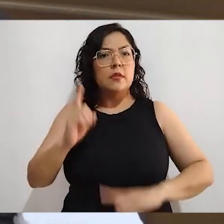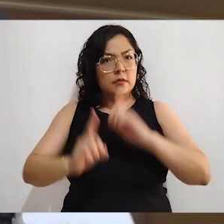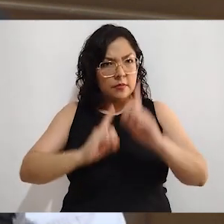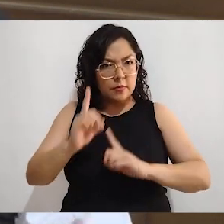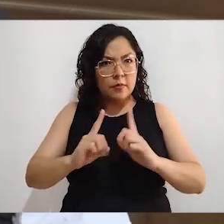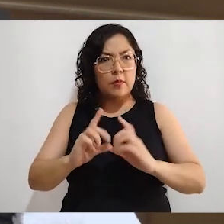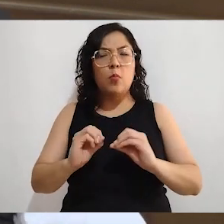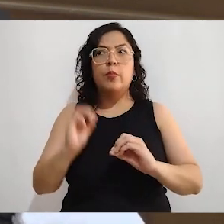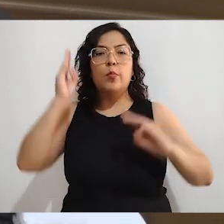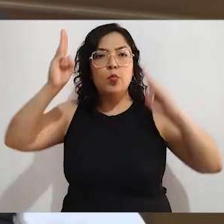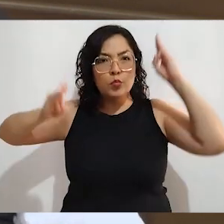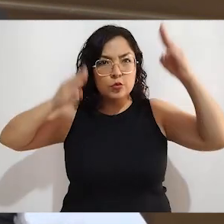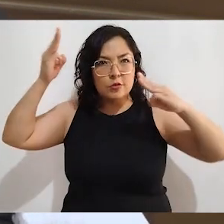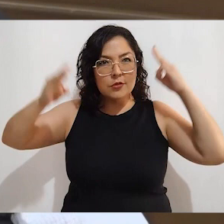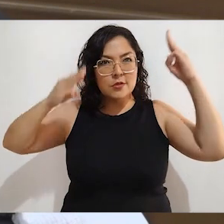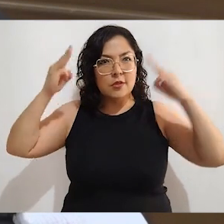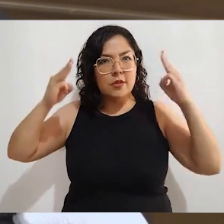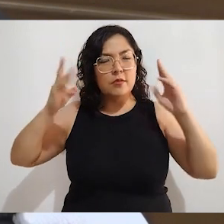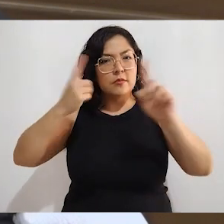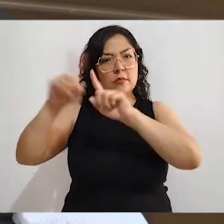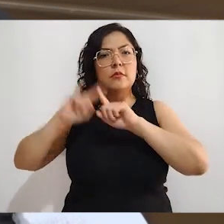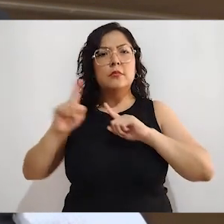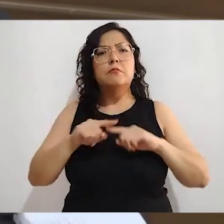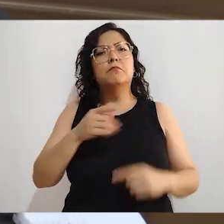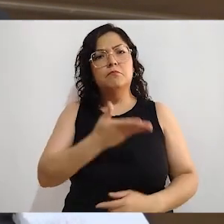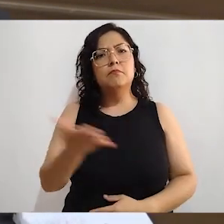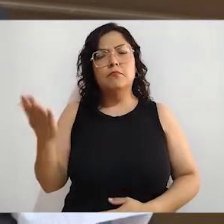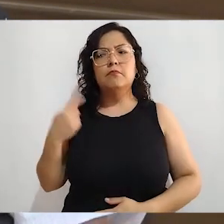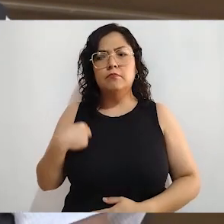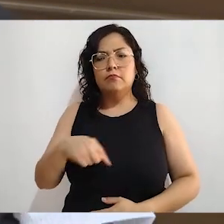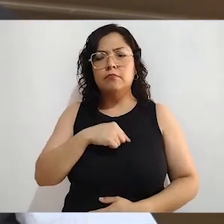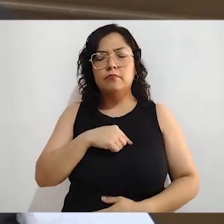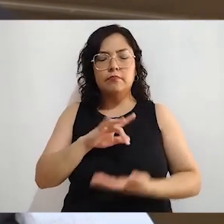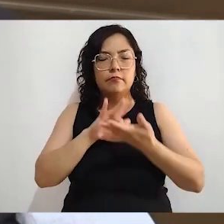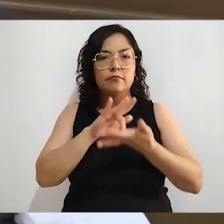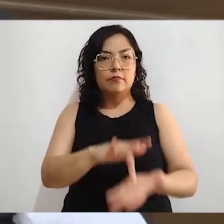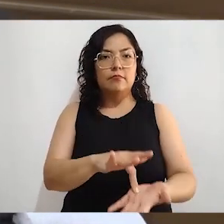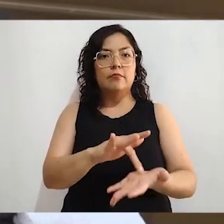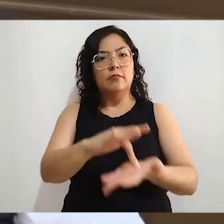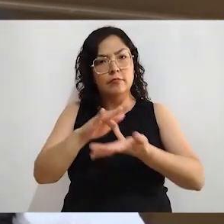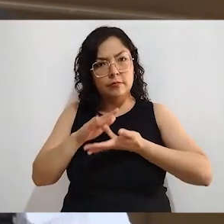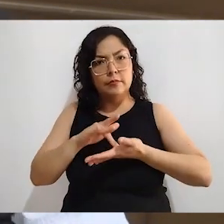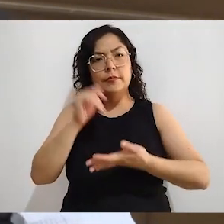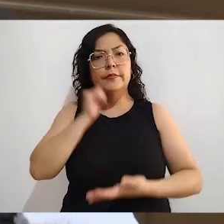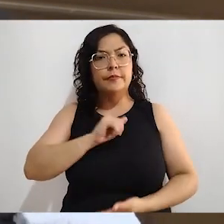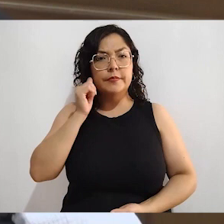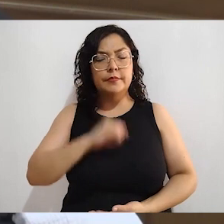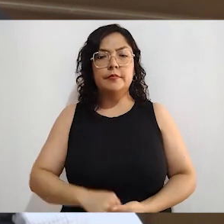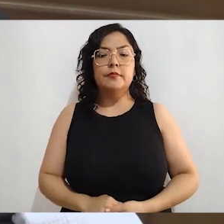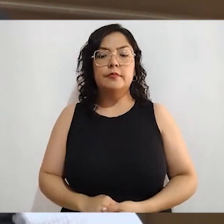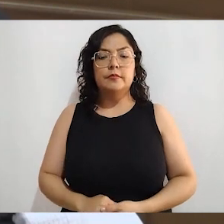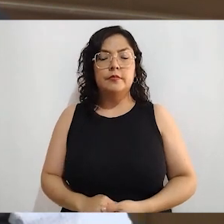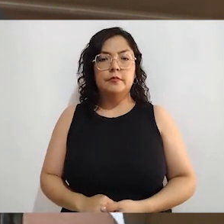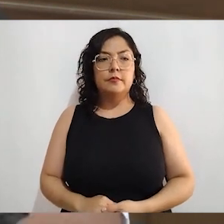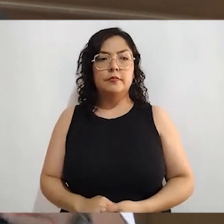Desierto, en fin. Y en donde estamos, nosotros nos toca el rol de acompañantes o de